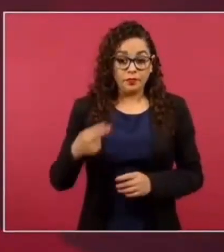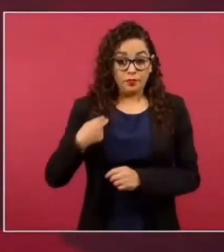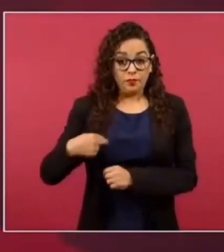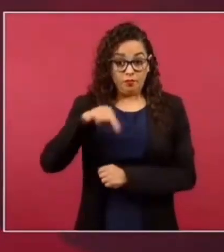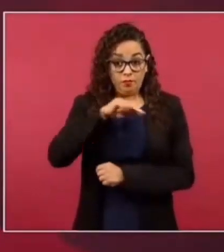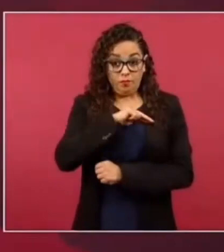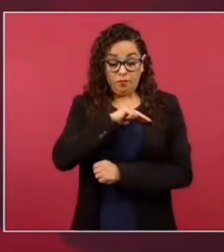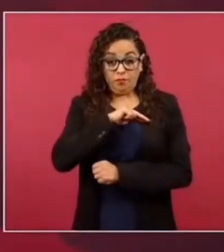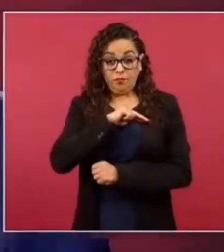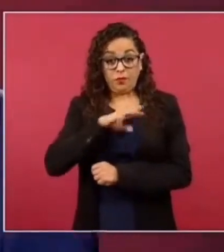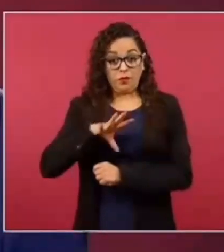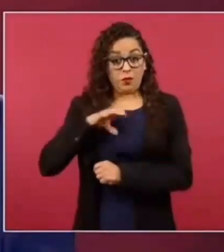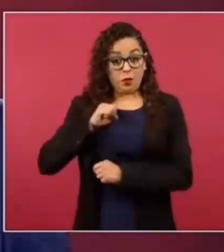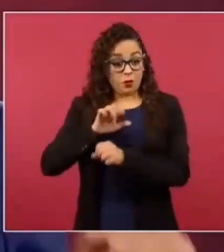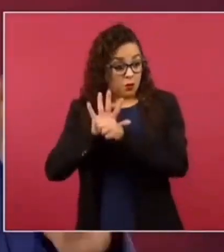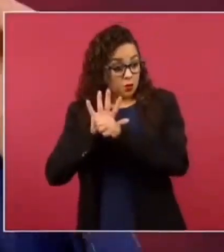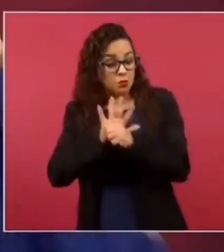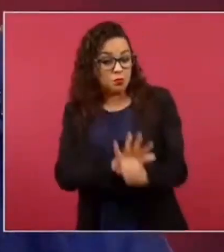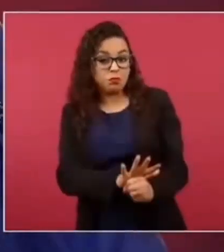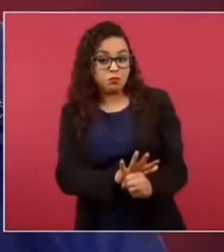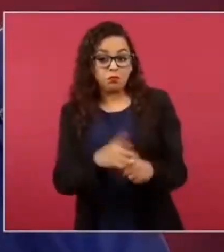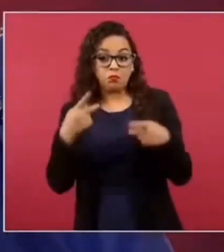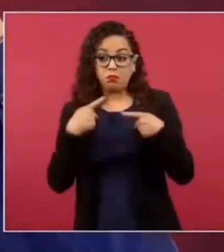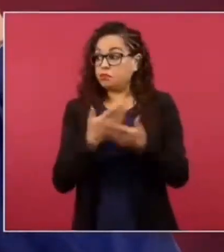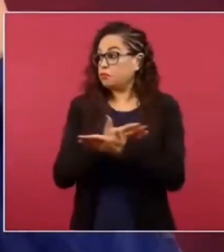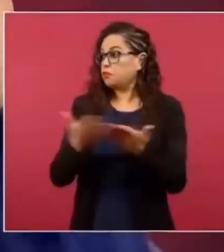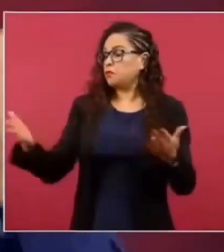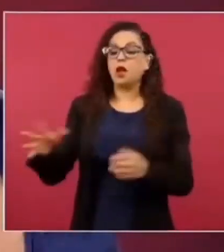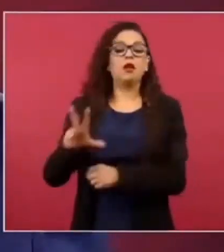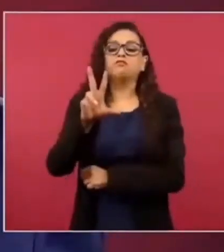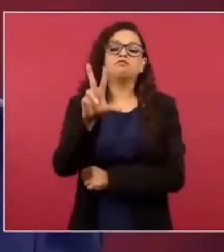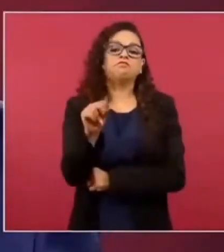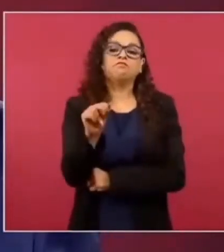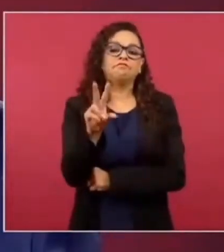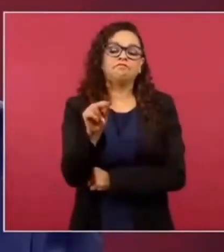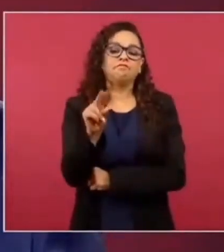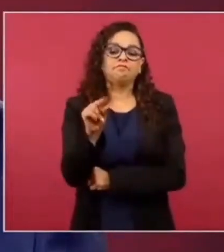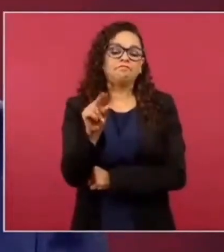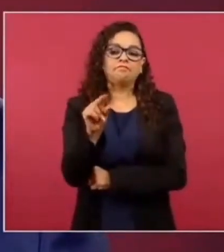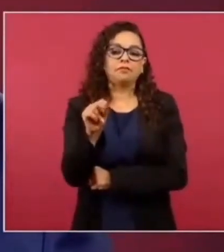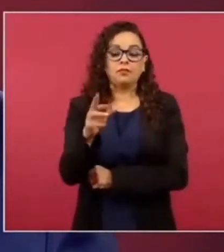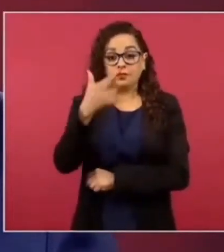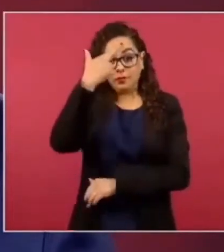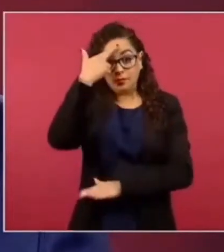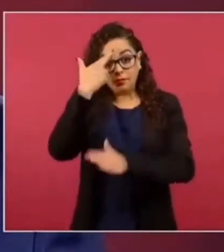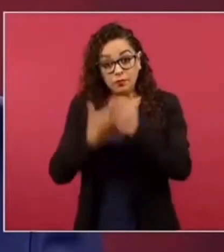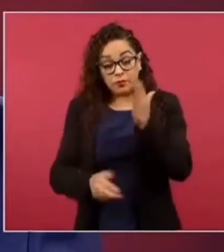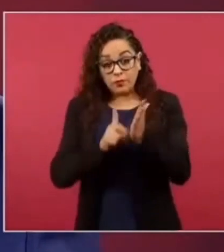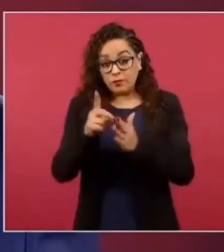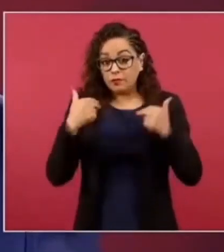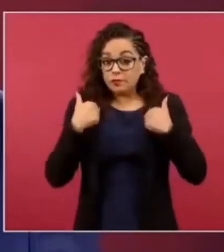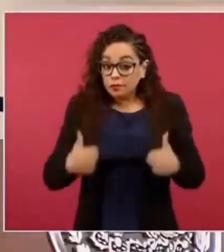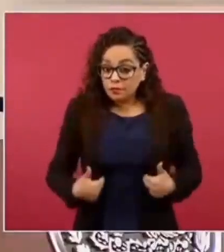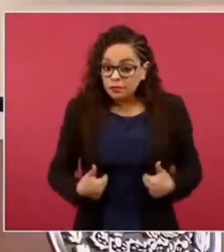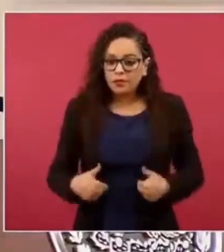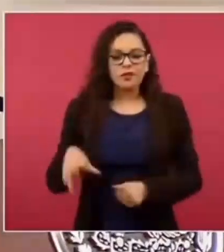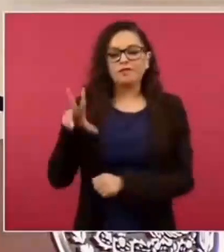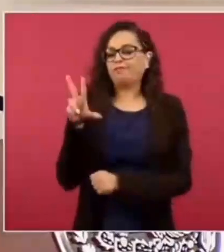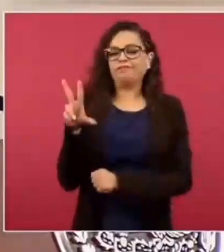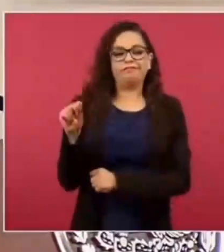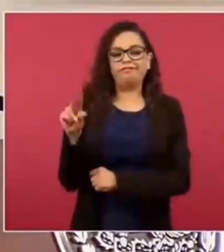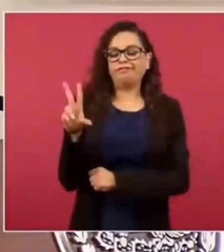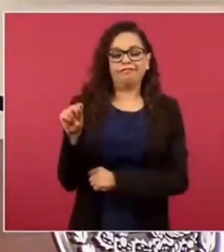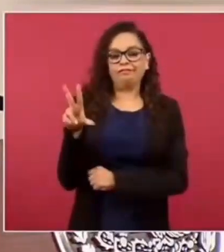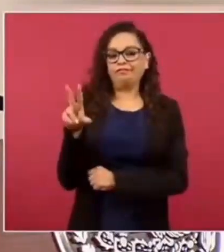y que no violamos derechos humanos. Se dan